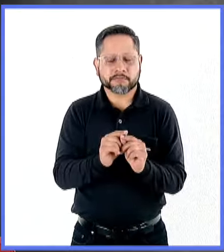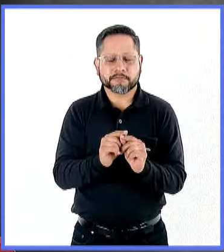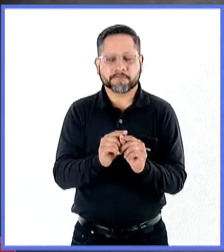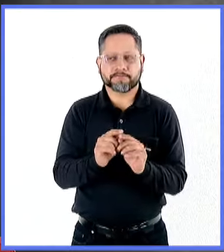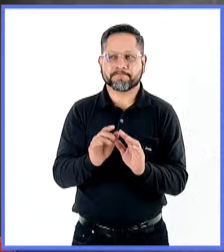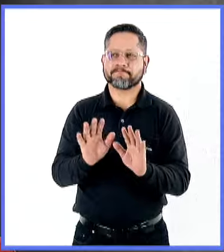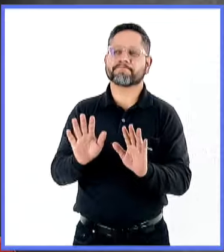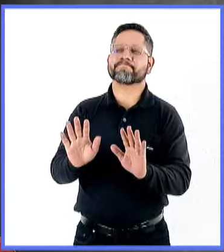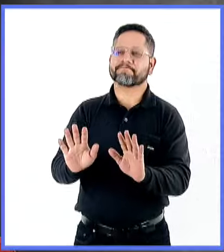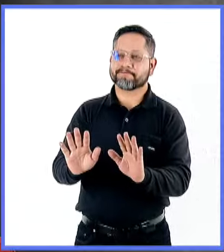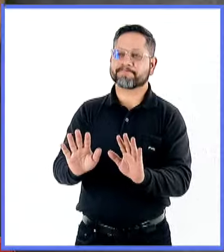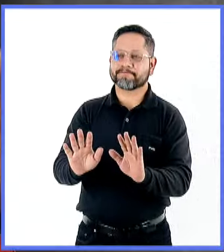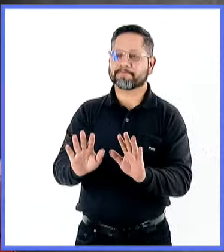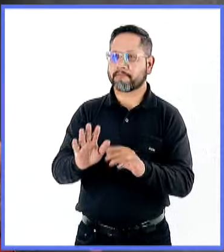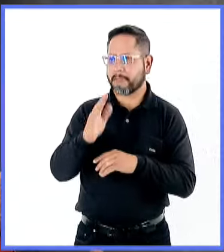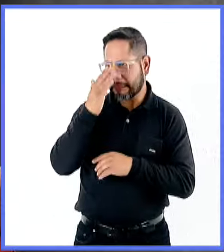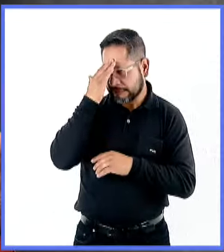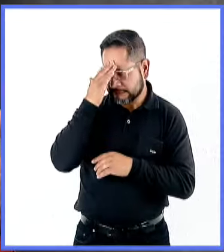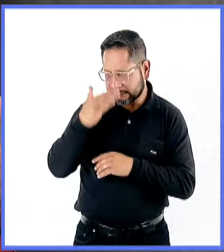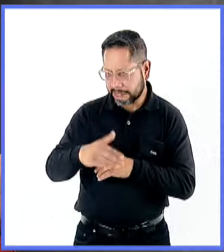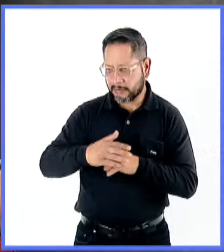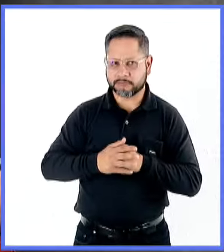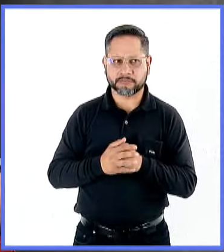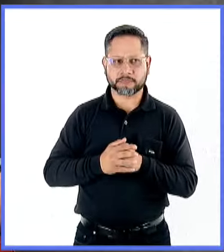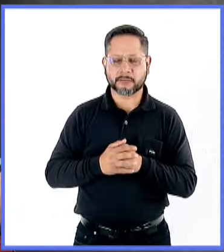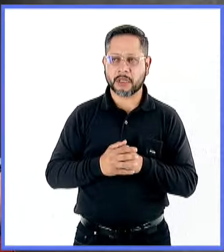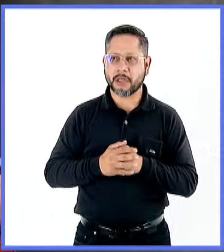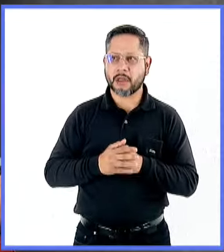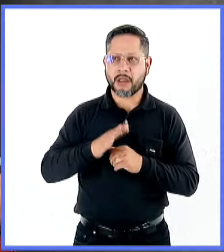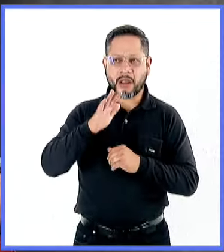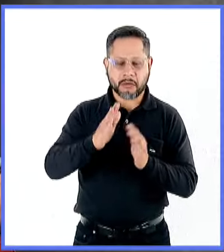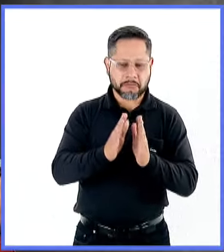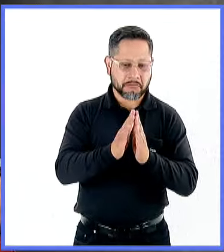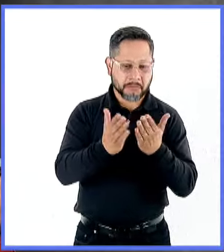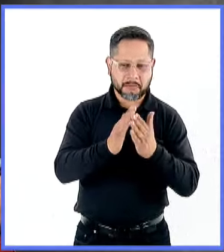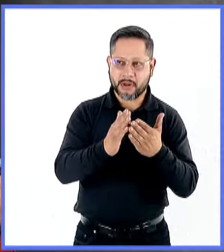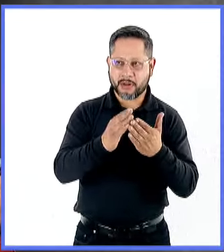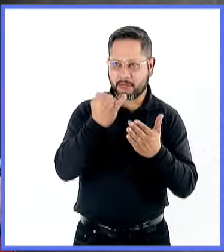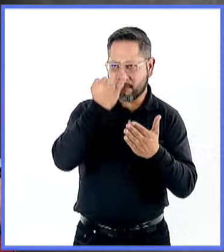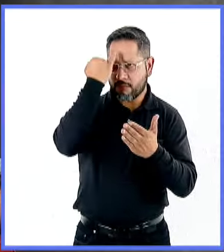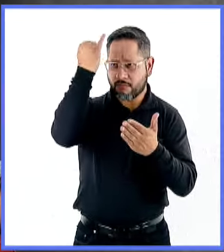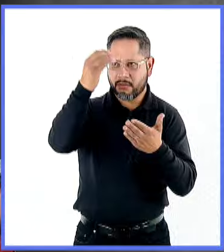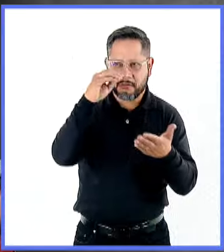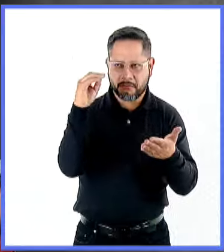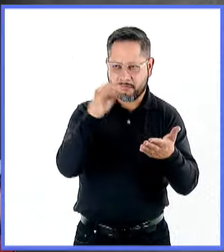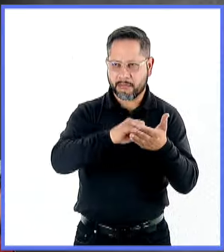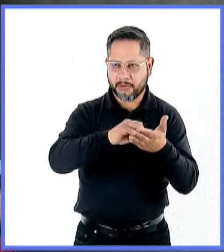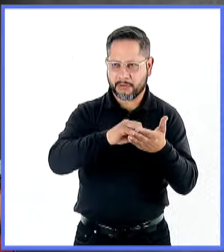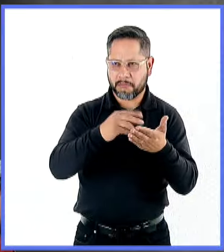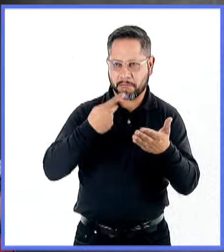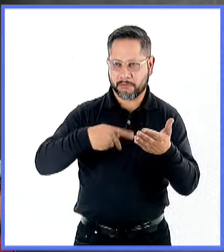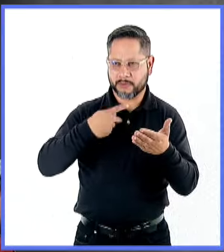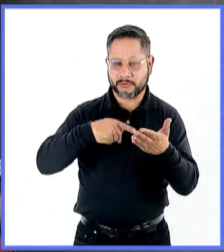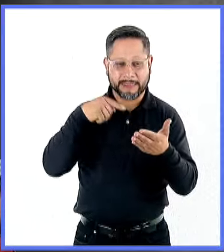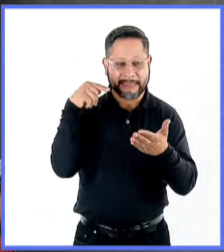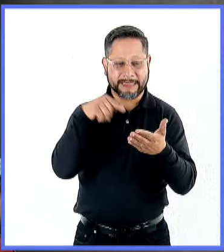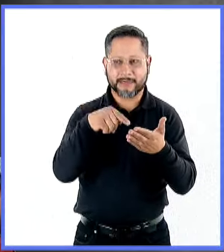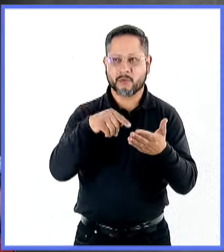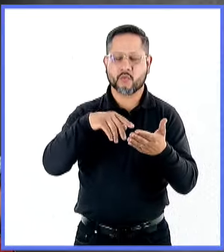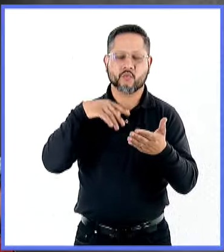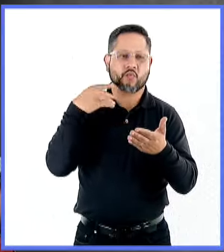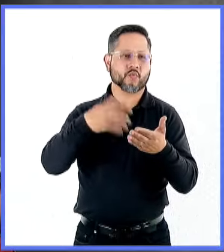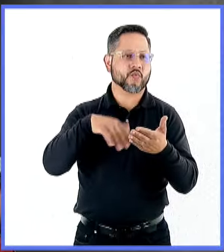Rosa, los literatos son como las estrellas de las ferias del libro y yo creo que se lo han ganado a pulso.